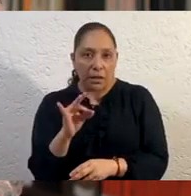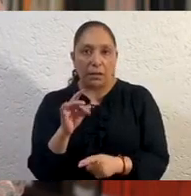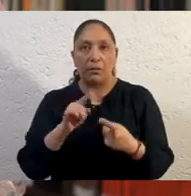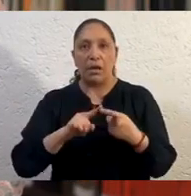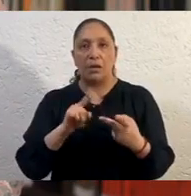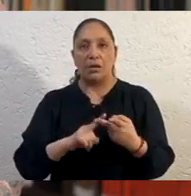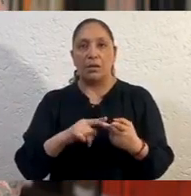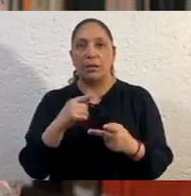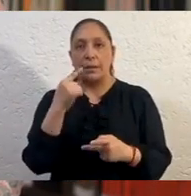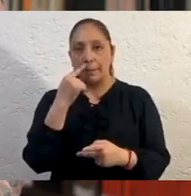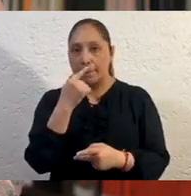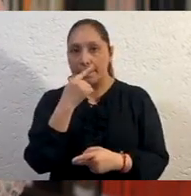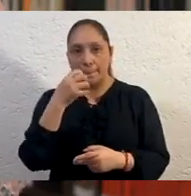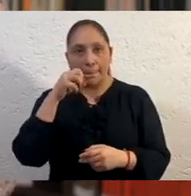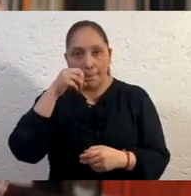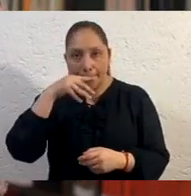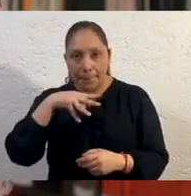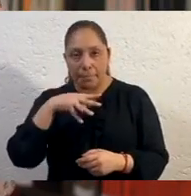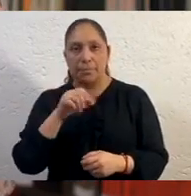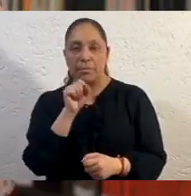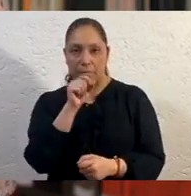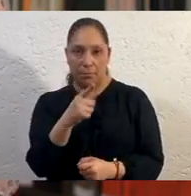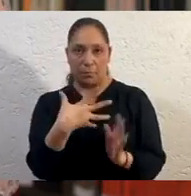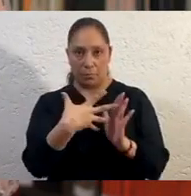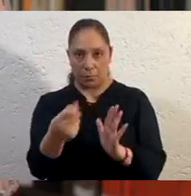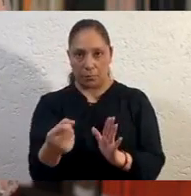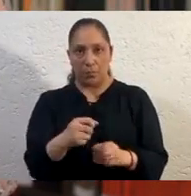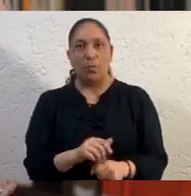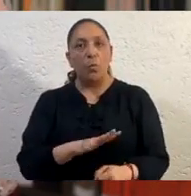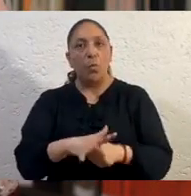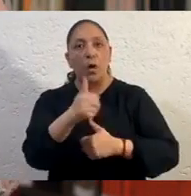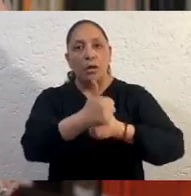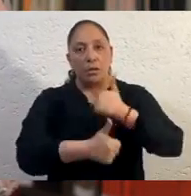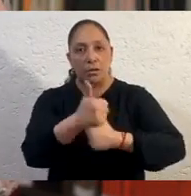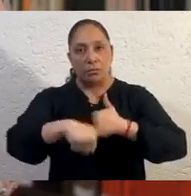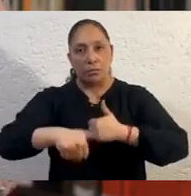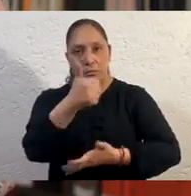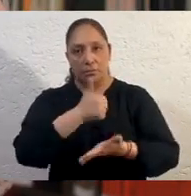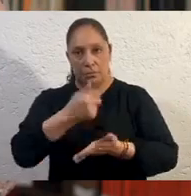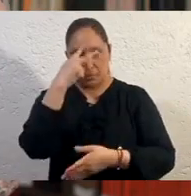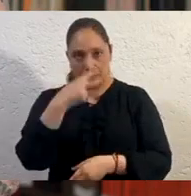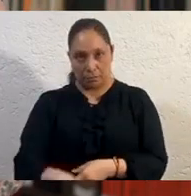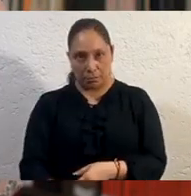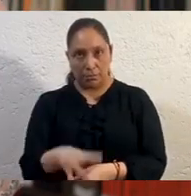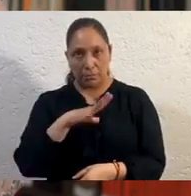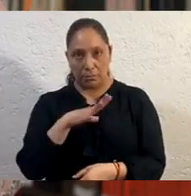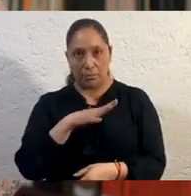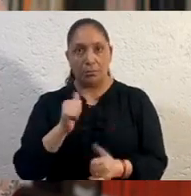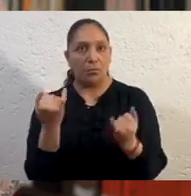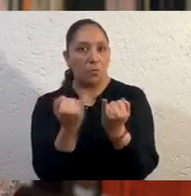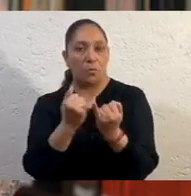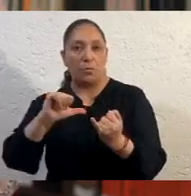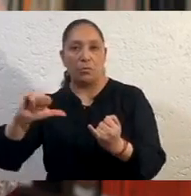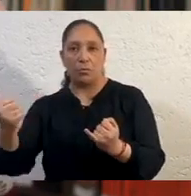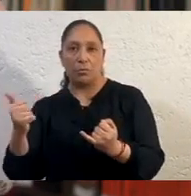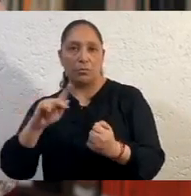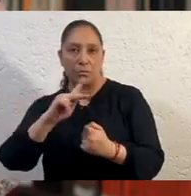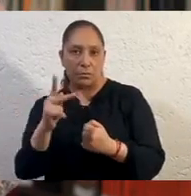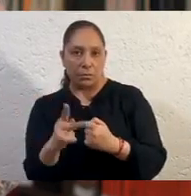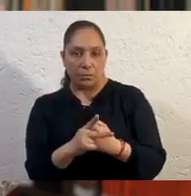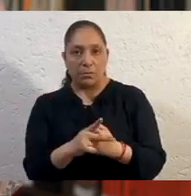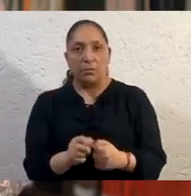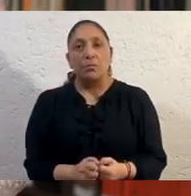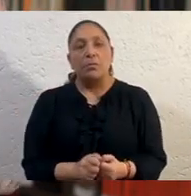escurrimientos nasales. ¿A qué retos nos enfrentamos en la Ciudad de México como en otras ciudades del mundo? El